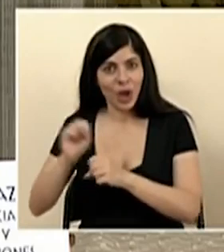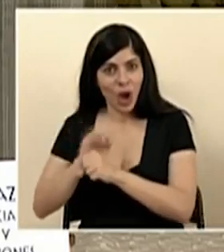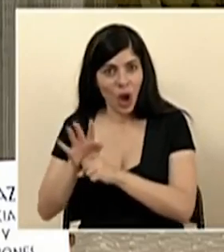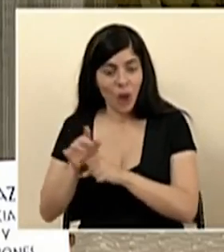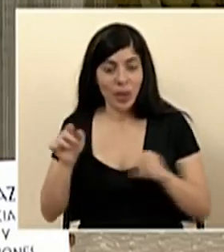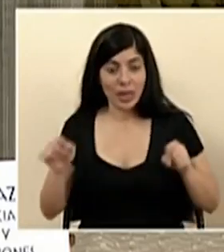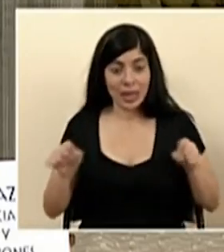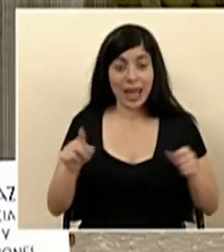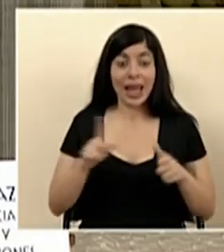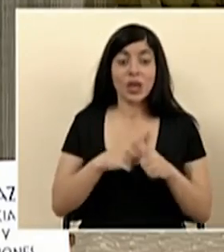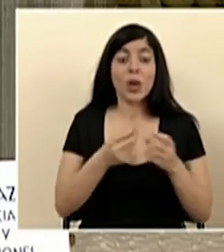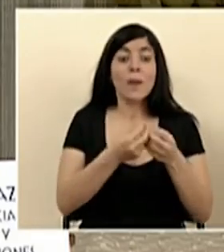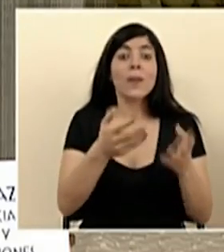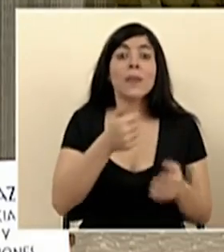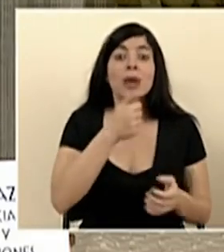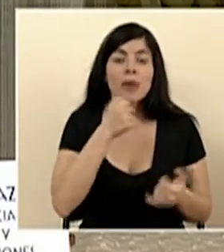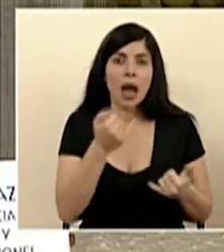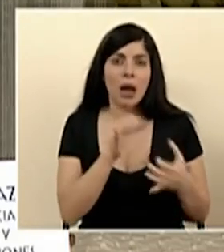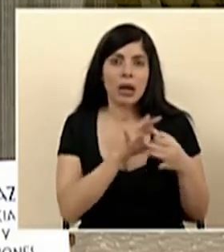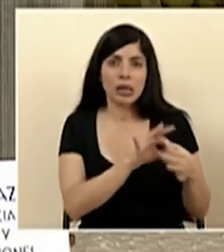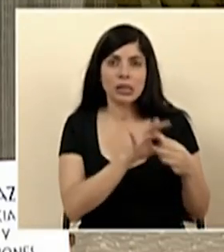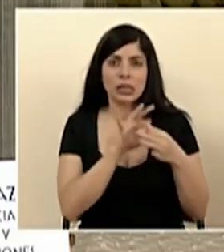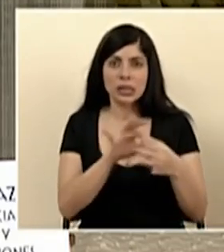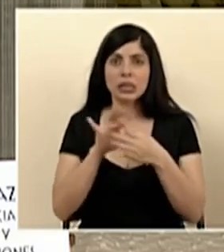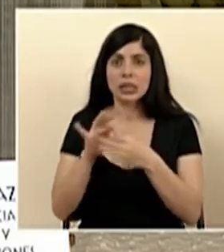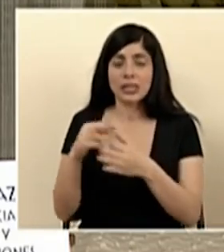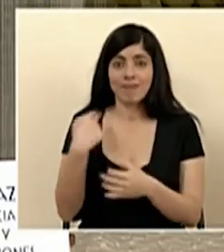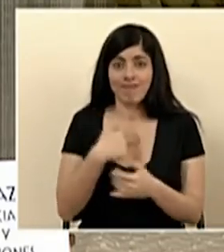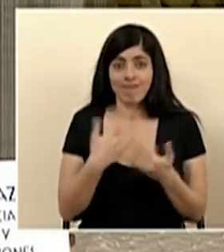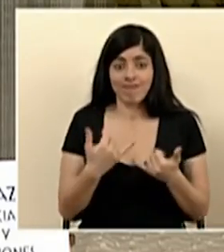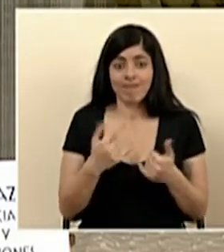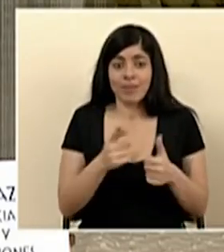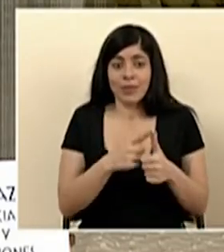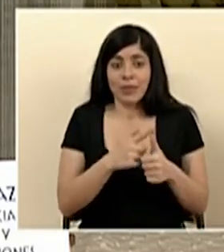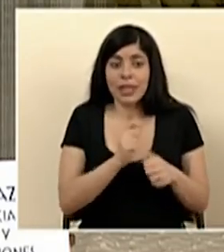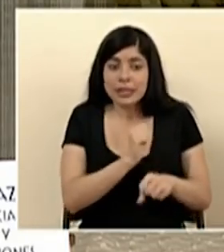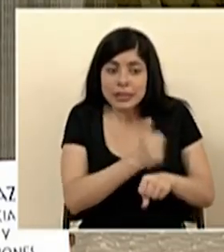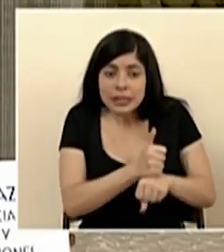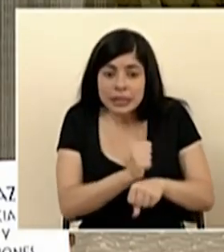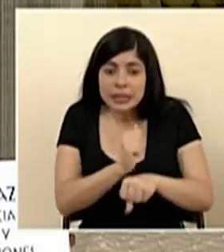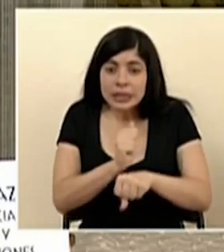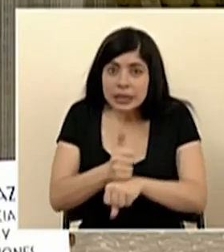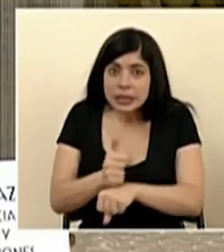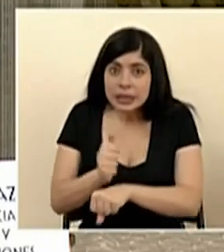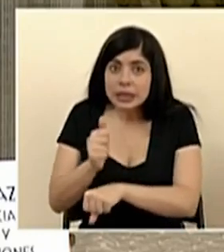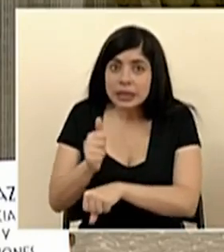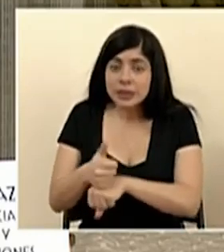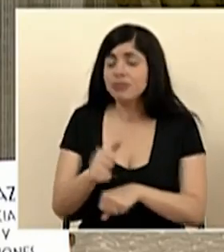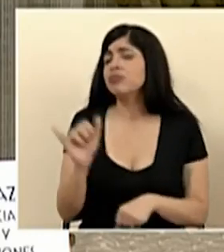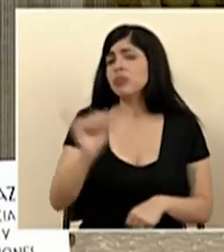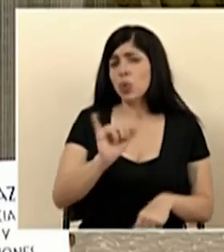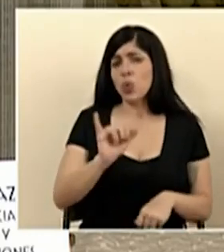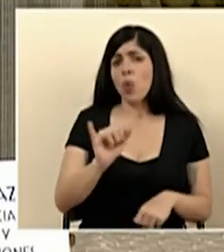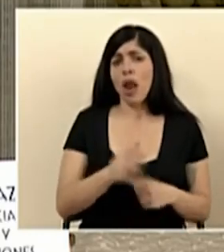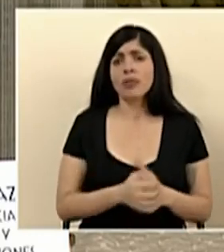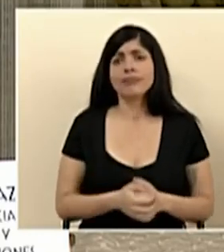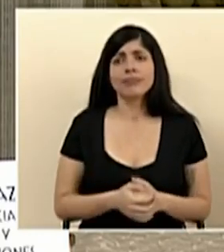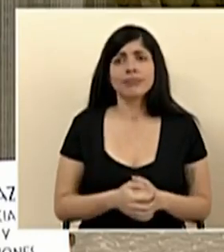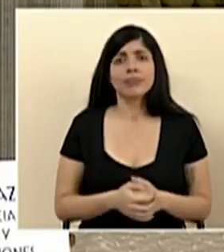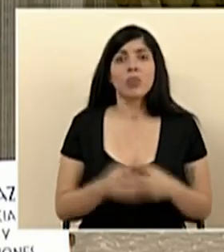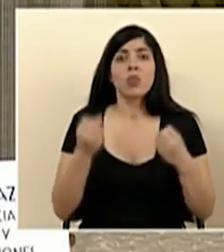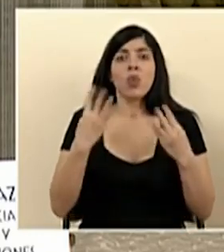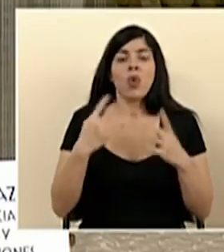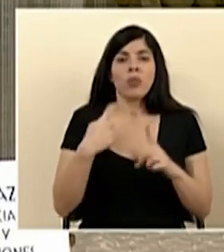esa es la alianza público-privada que primeramente nosotros estamos estableciendo igualmente de una forma pues bastante